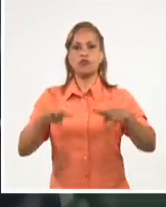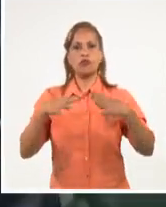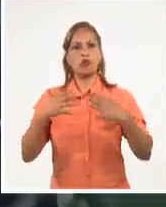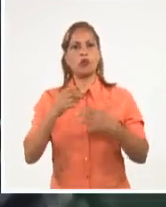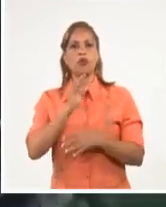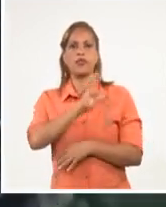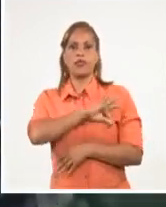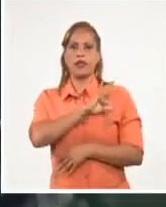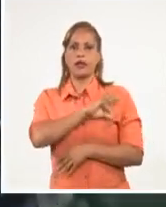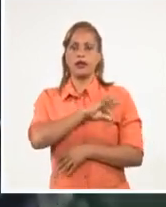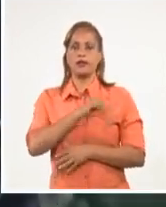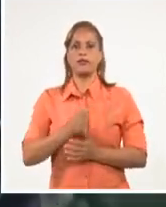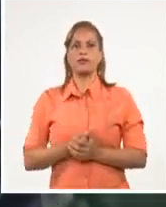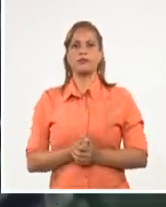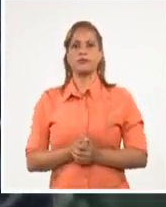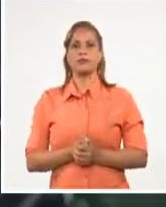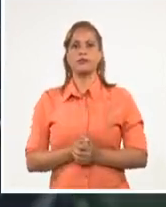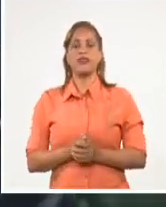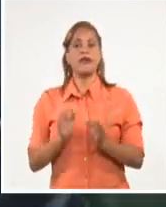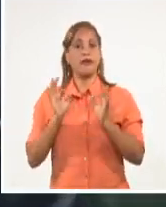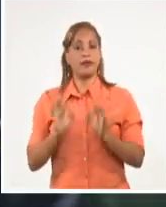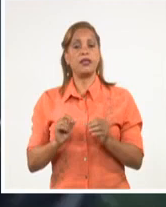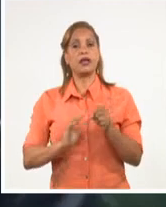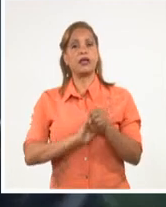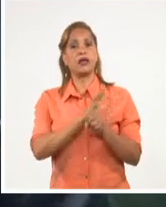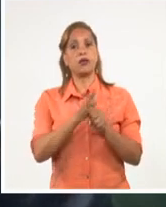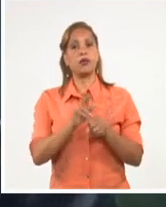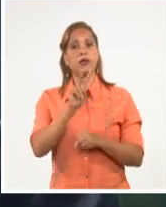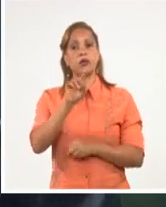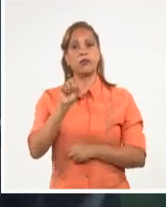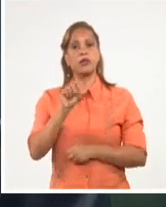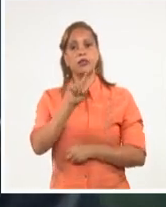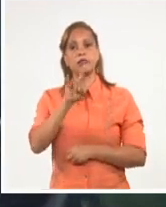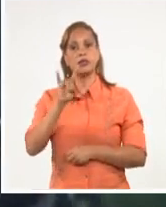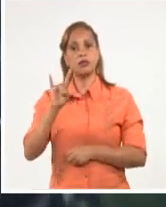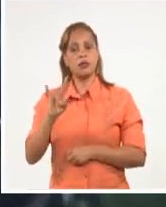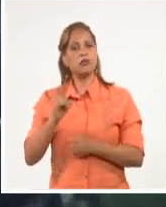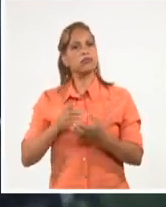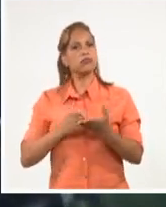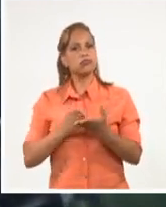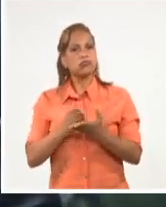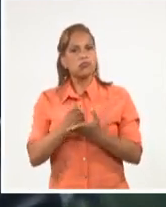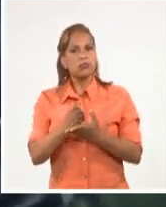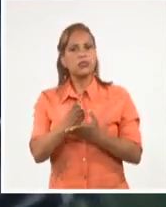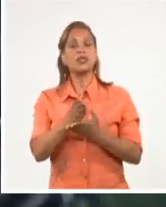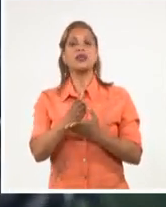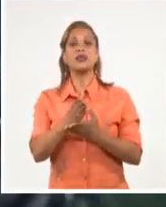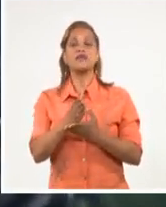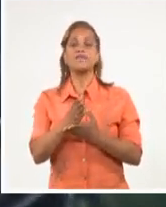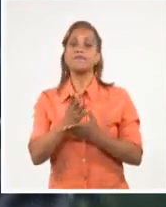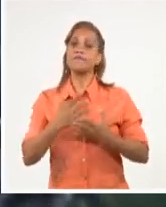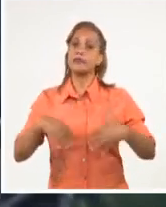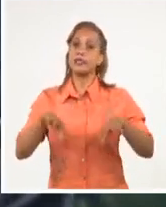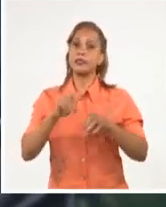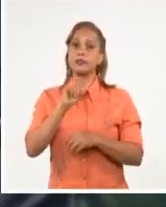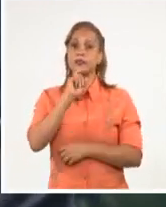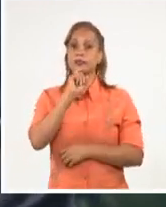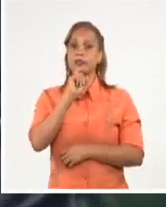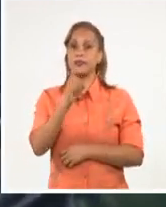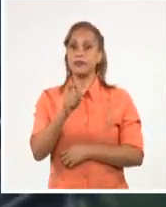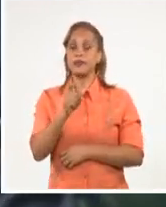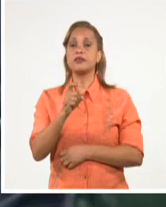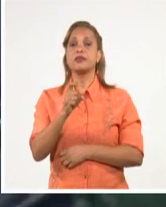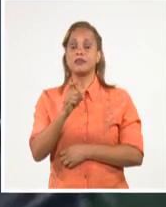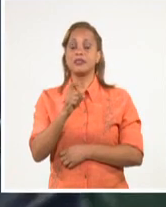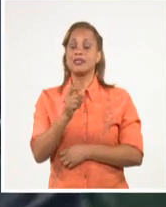La pandemia de COVID-19 continúa generando una crisis de múltiples y demoledores